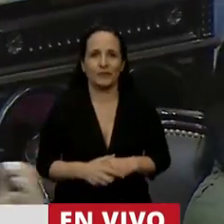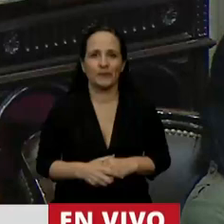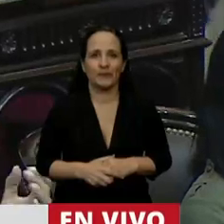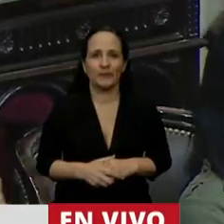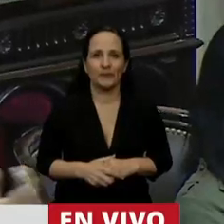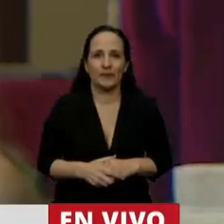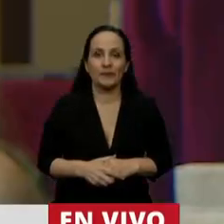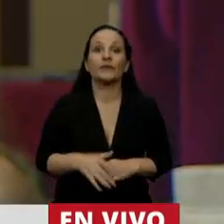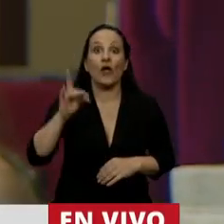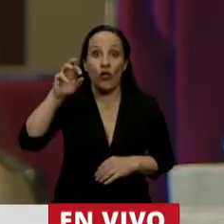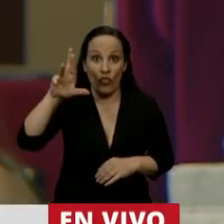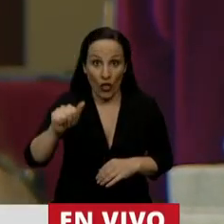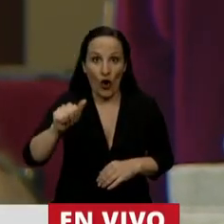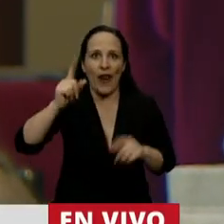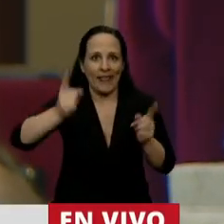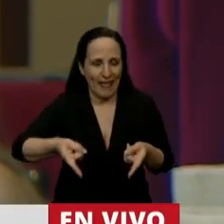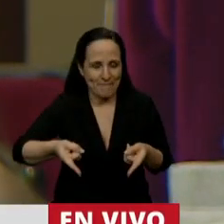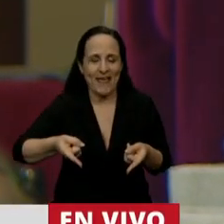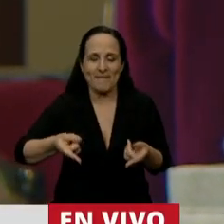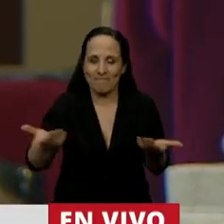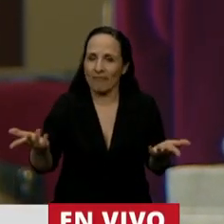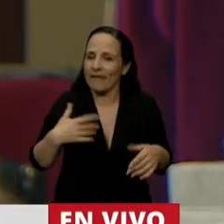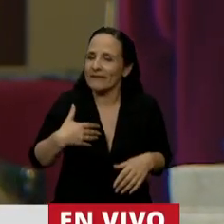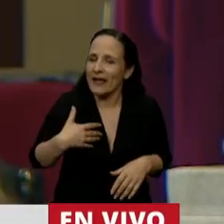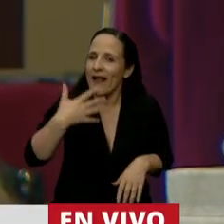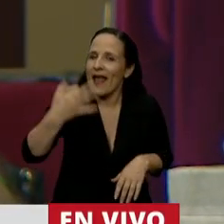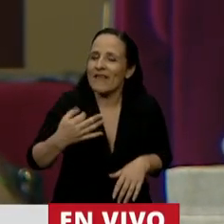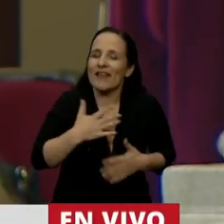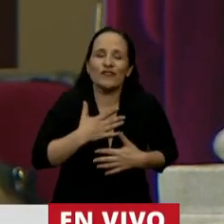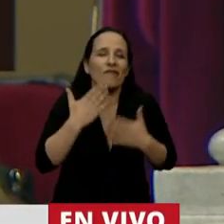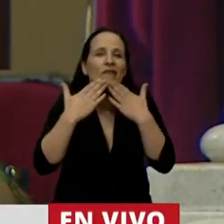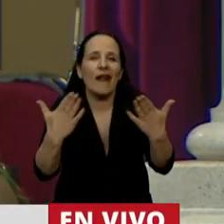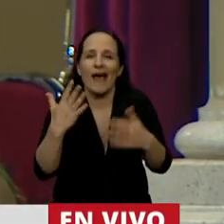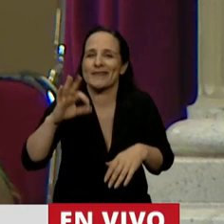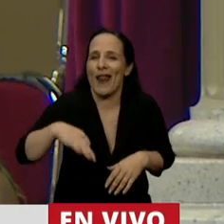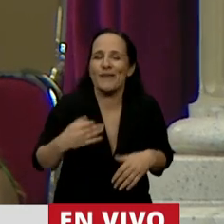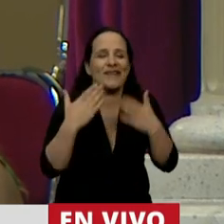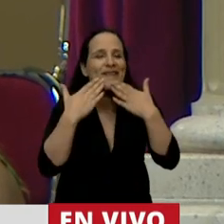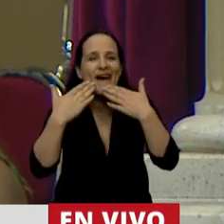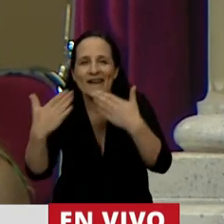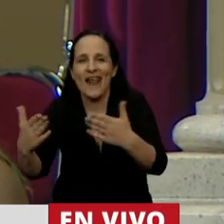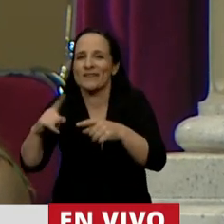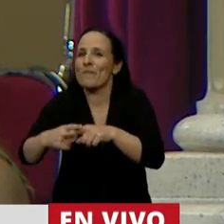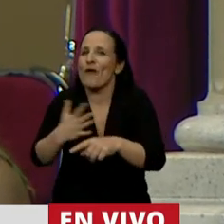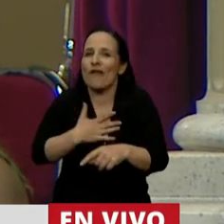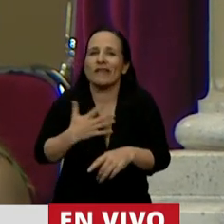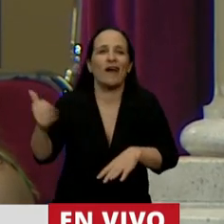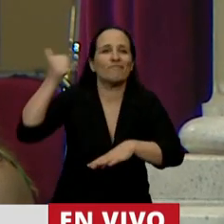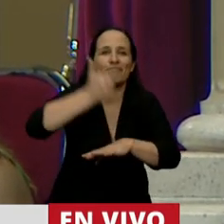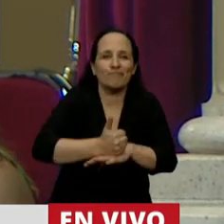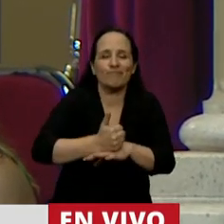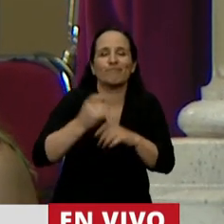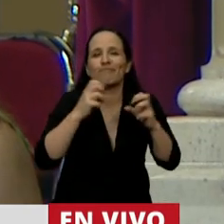Esta Dora también. Realmente le agradezco a la vida y a la política que me traiga y me permite estar en este recinto